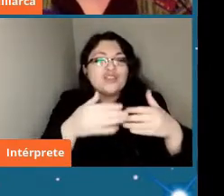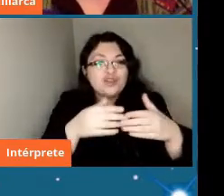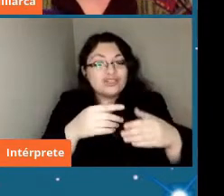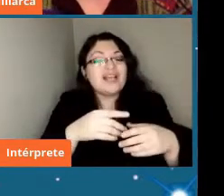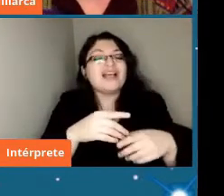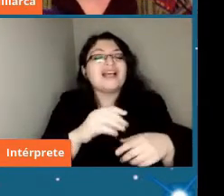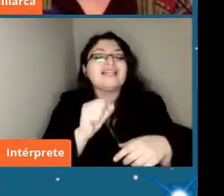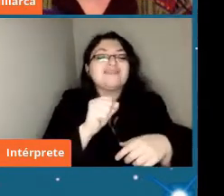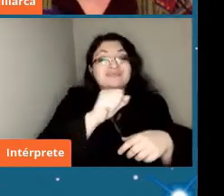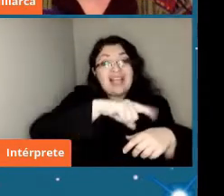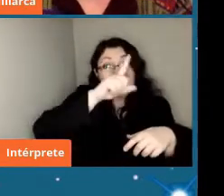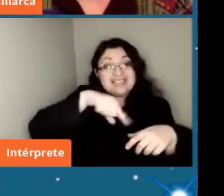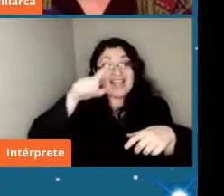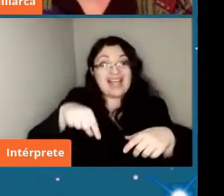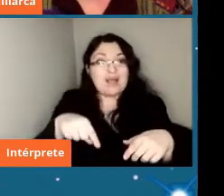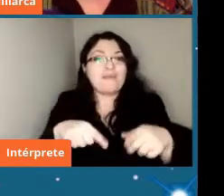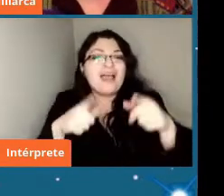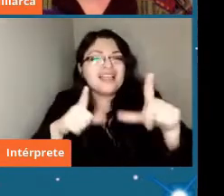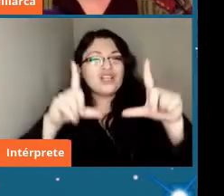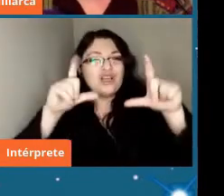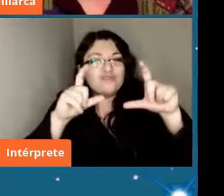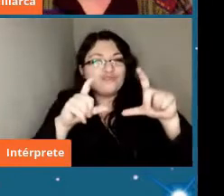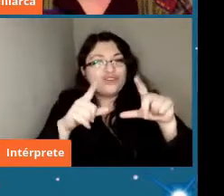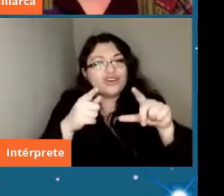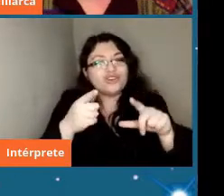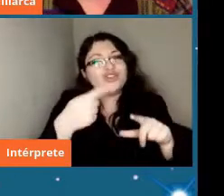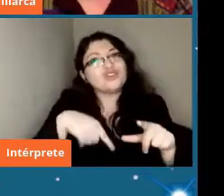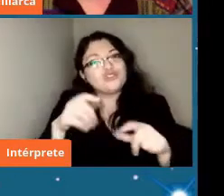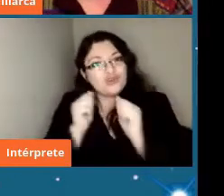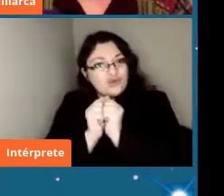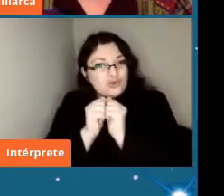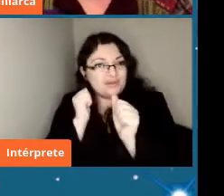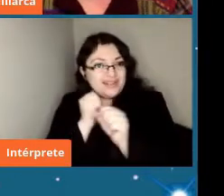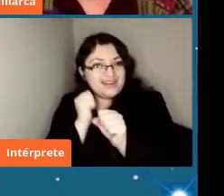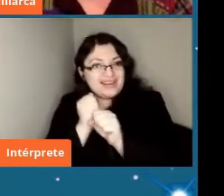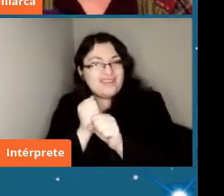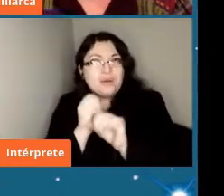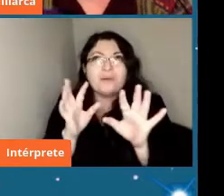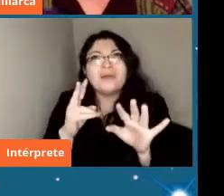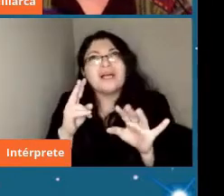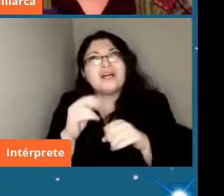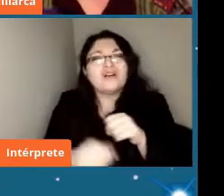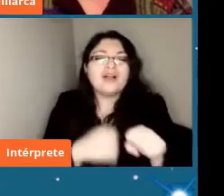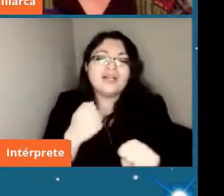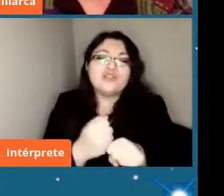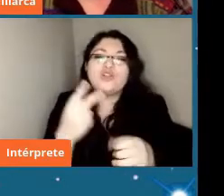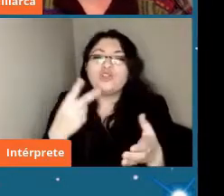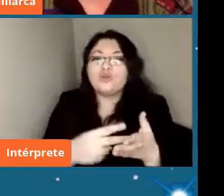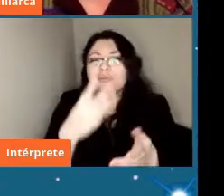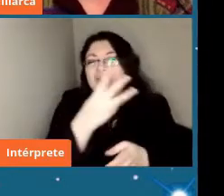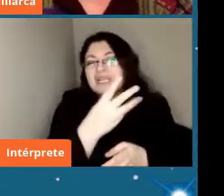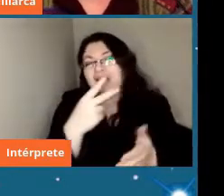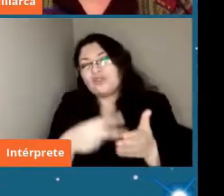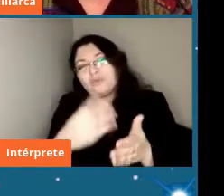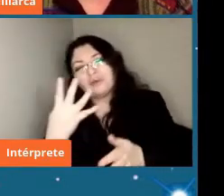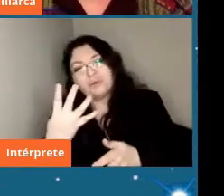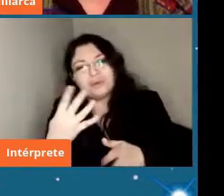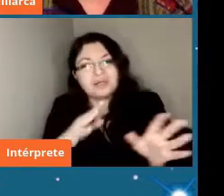esta es de una foto que tomamos con unos colegas más o menos del año 2003 o 2004